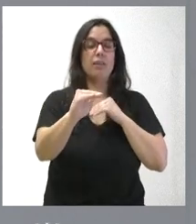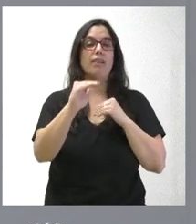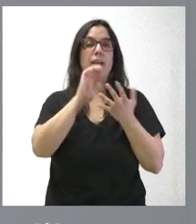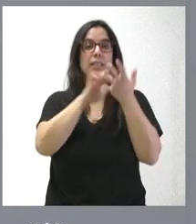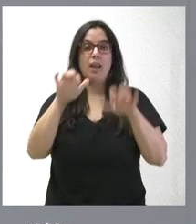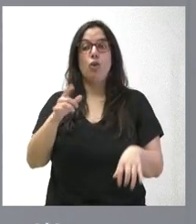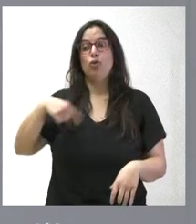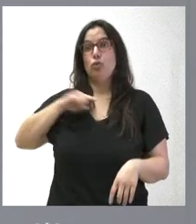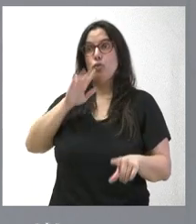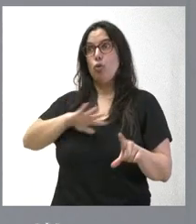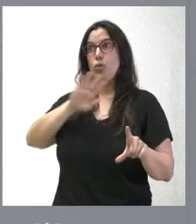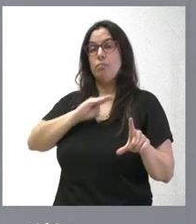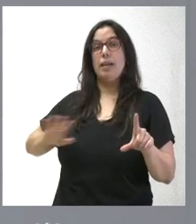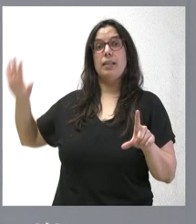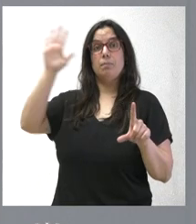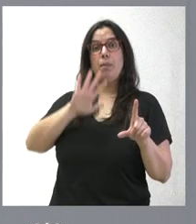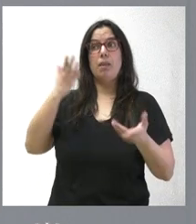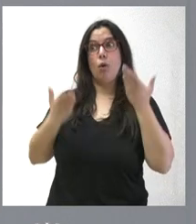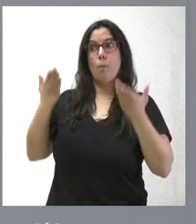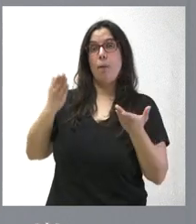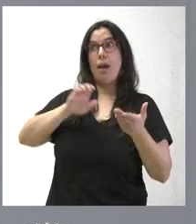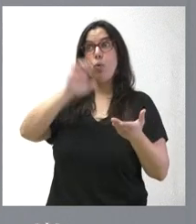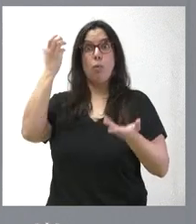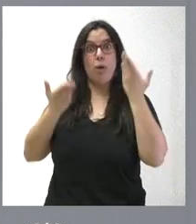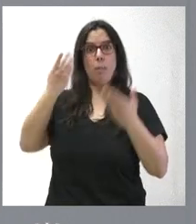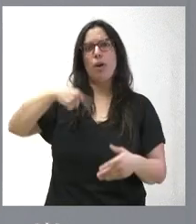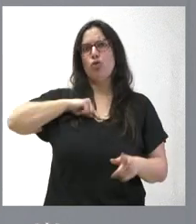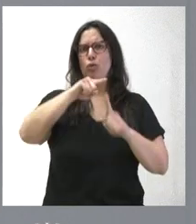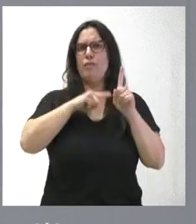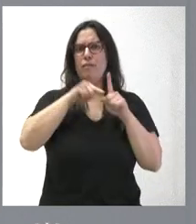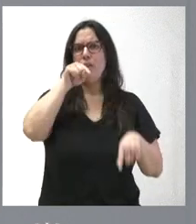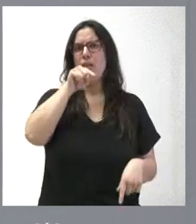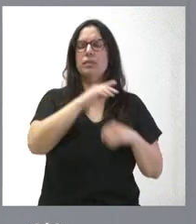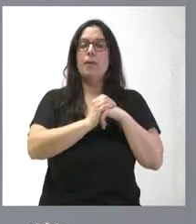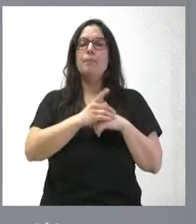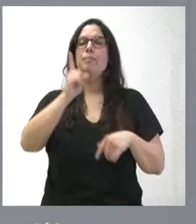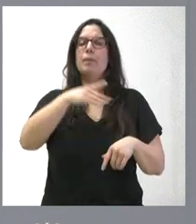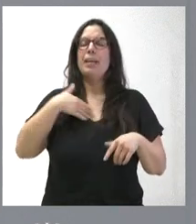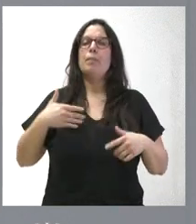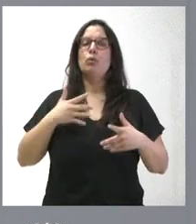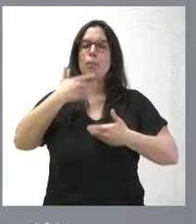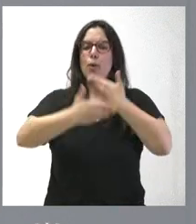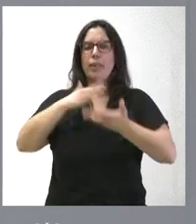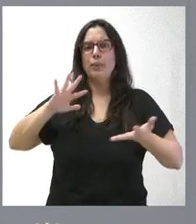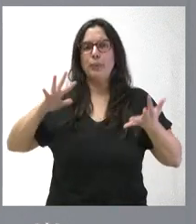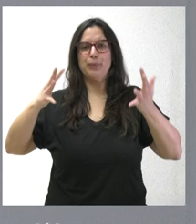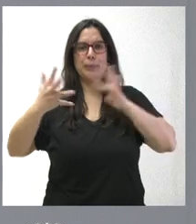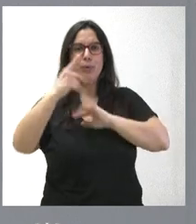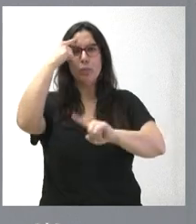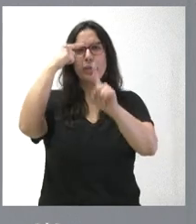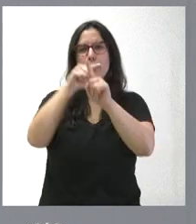esta materia dentro del contexto nacional y europeo. Queremos promover y acompañar procesos de cambio hacia la sostenibilidad,